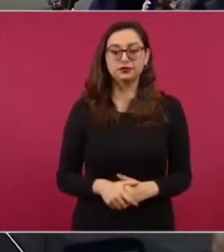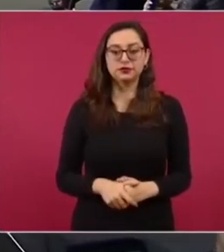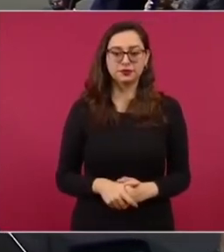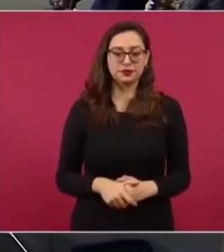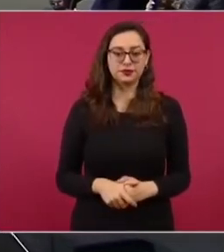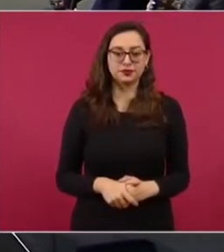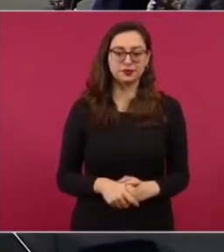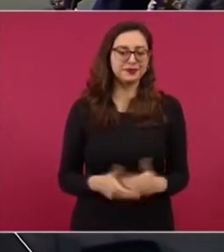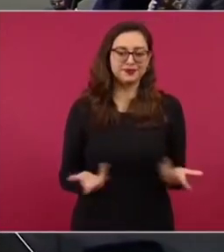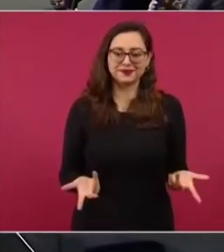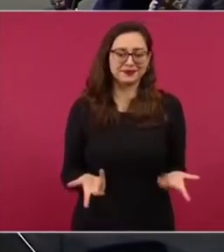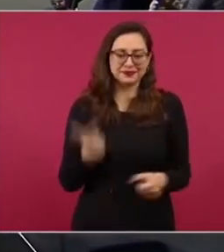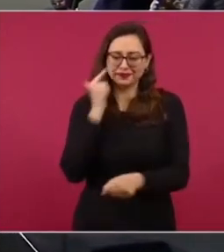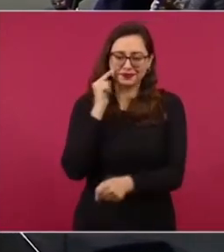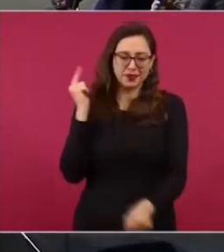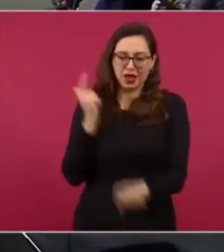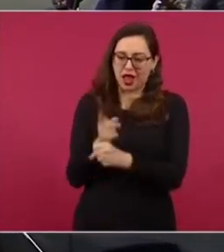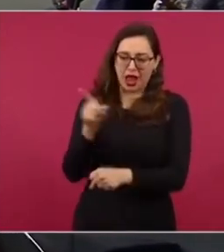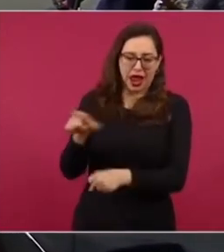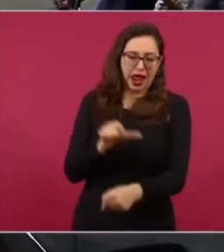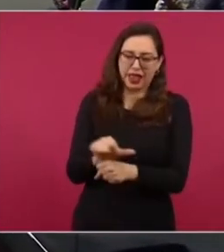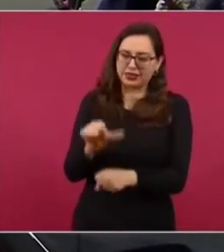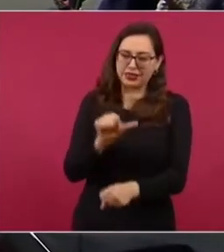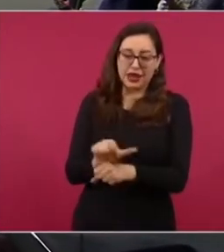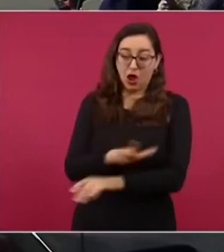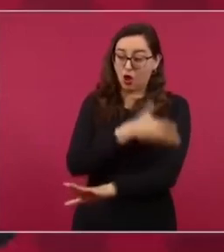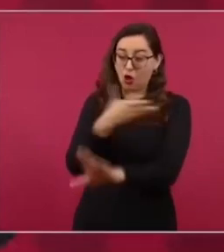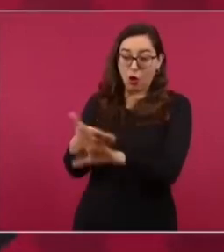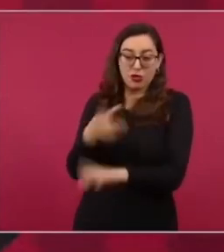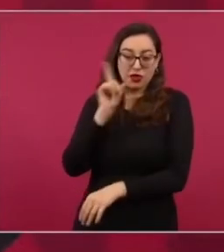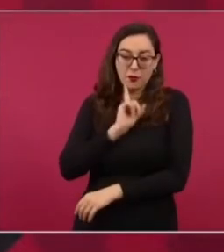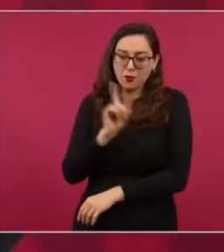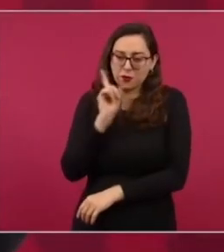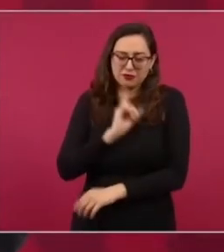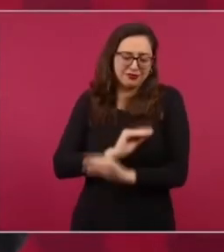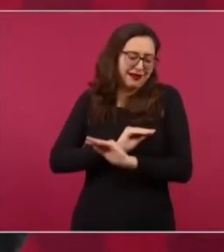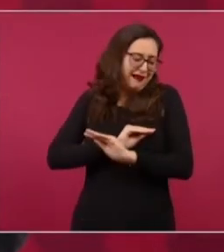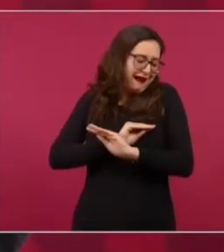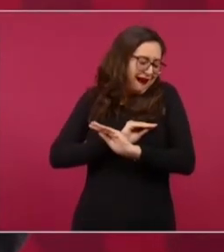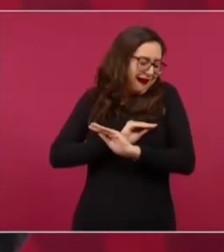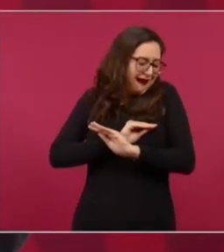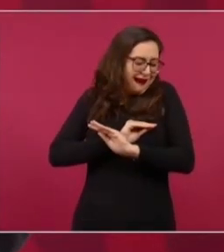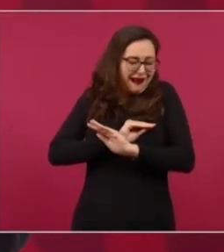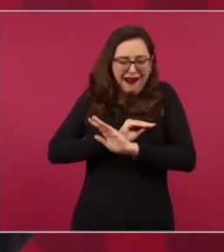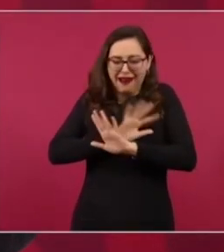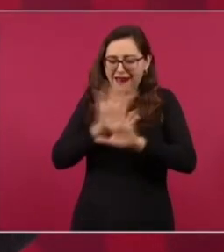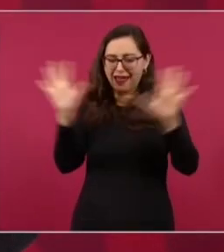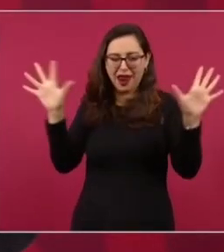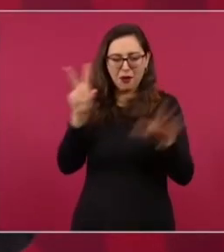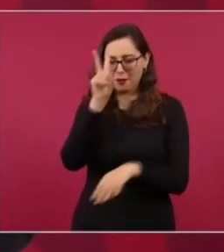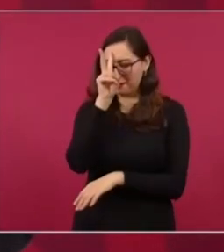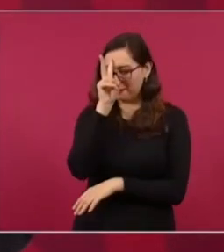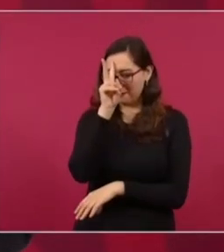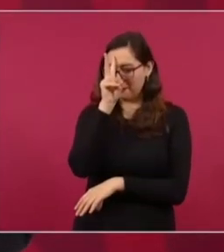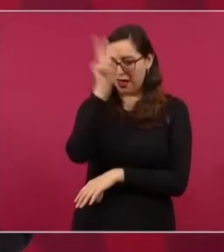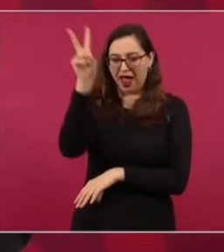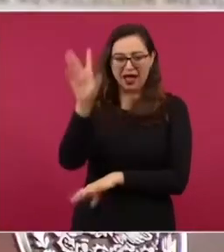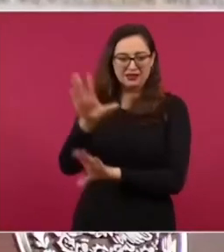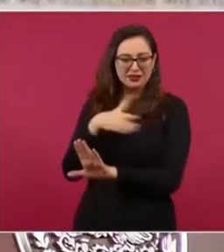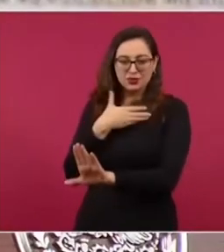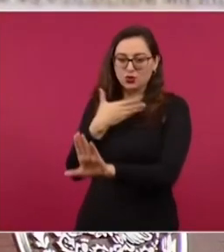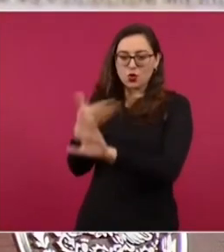es un una venganza política en contra de la vicepresidenta de Argentina